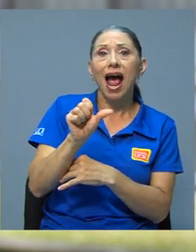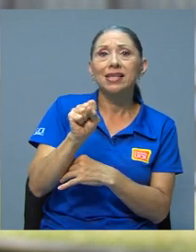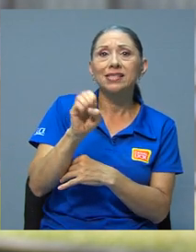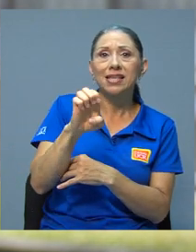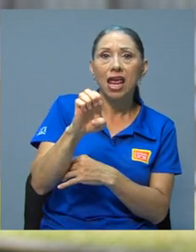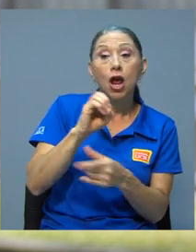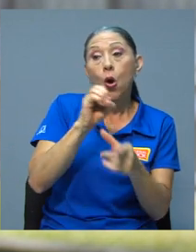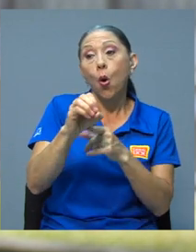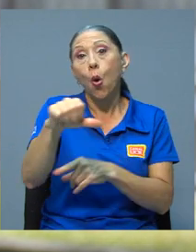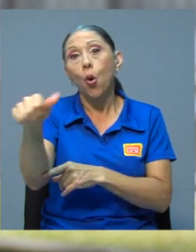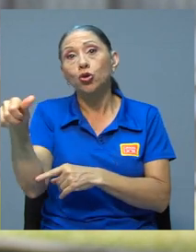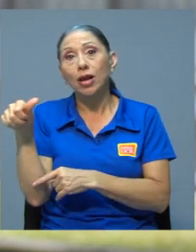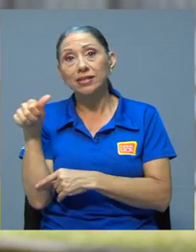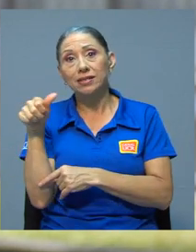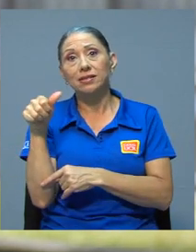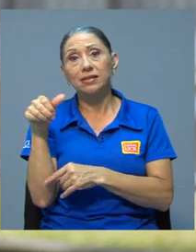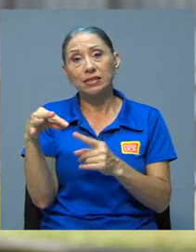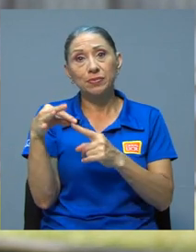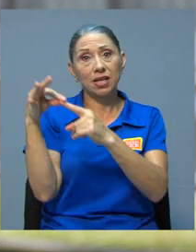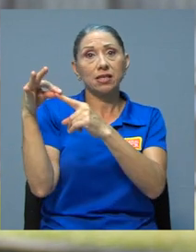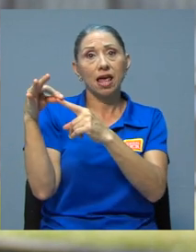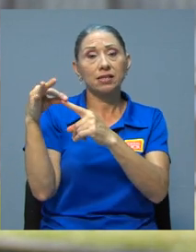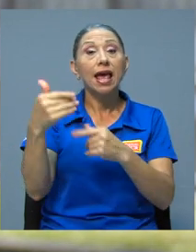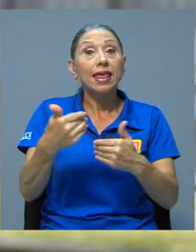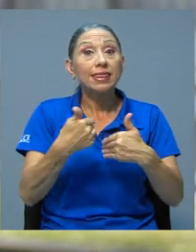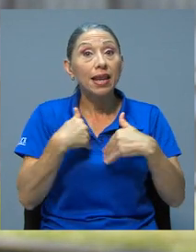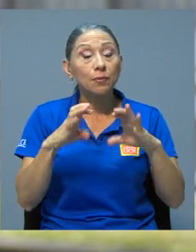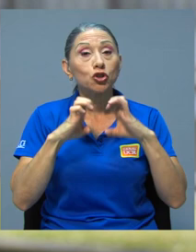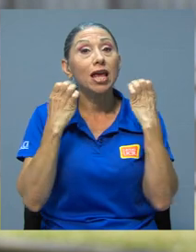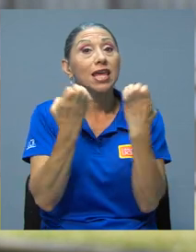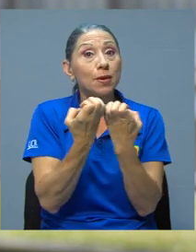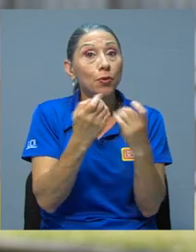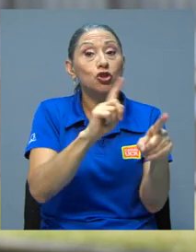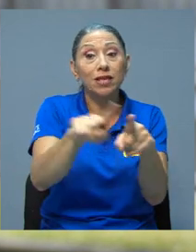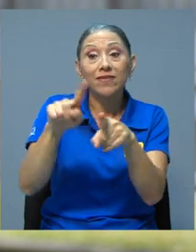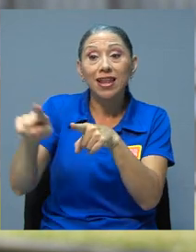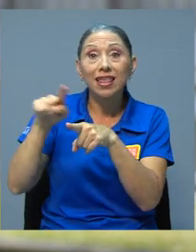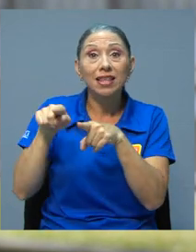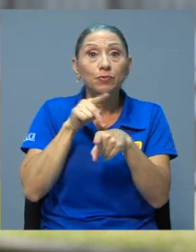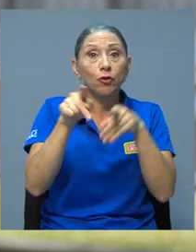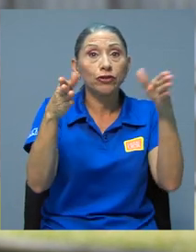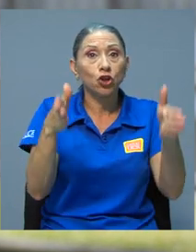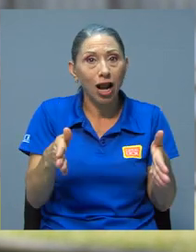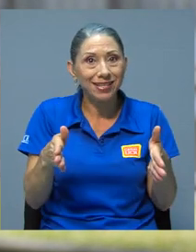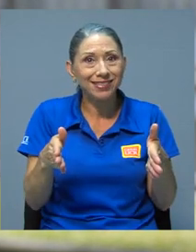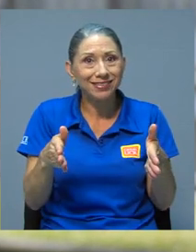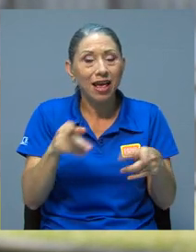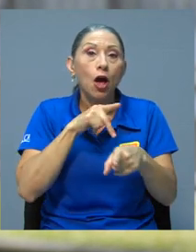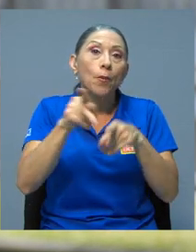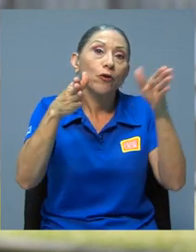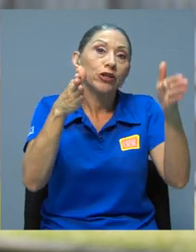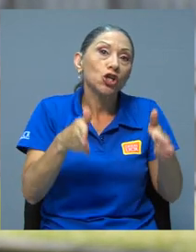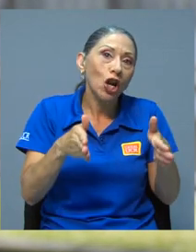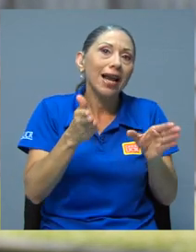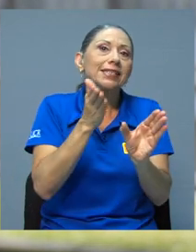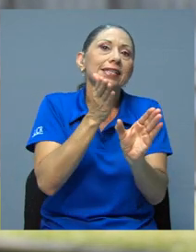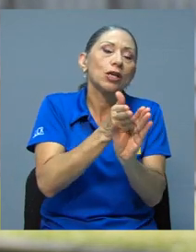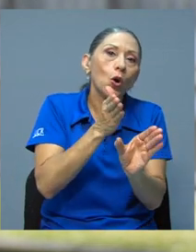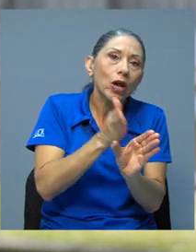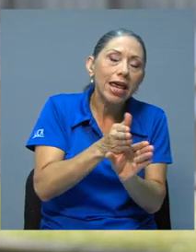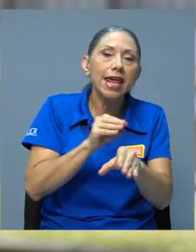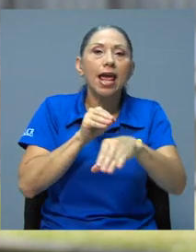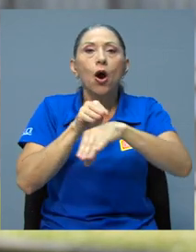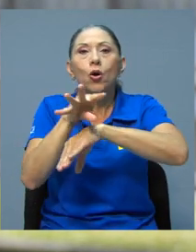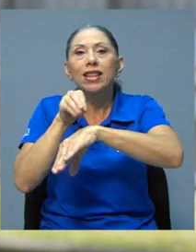unidades especializadas, tenemos equipos interdisciplinarios conformados por profesionales en el área de la